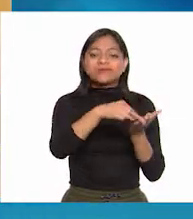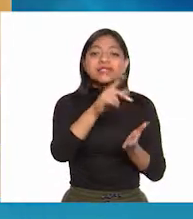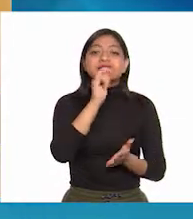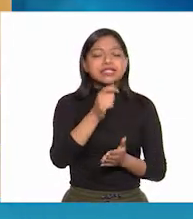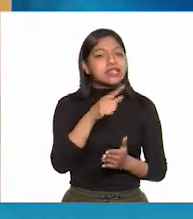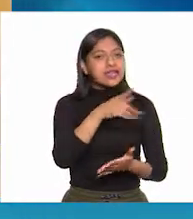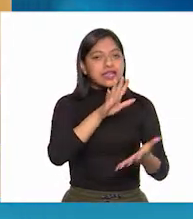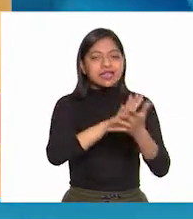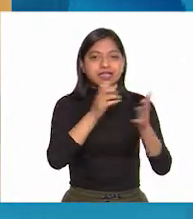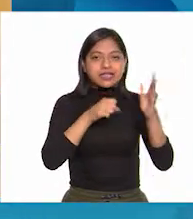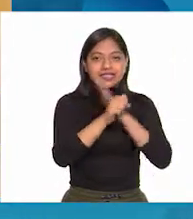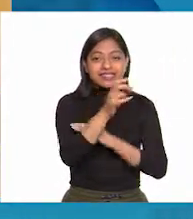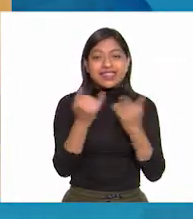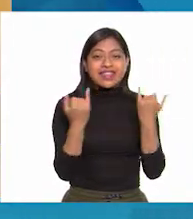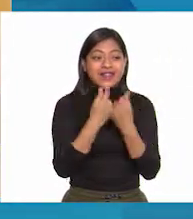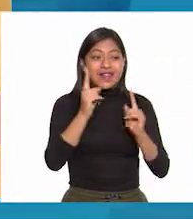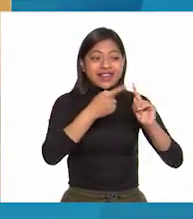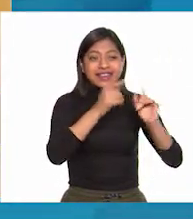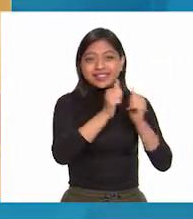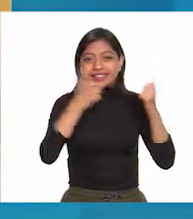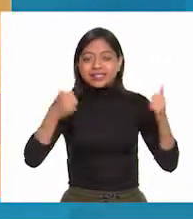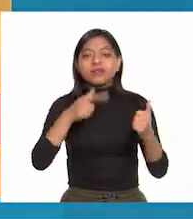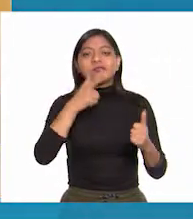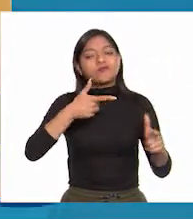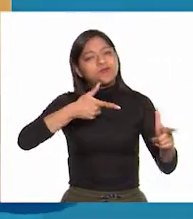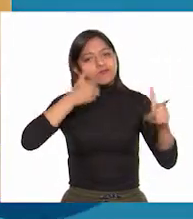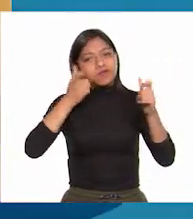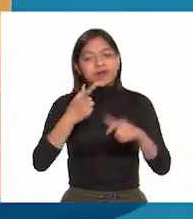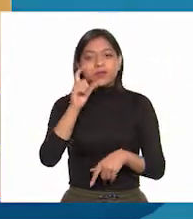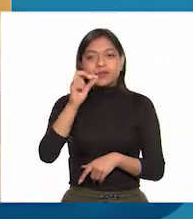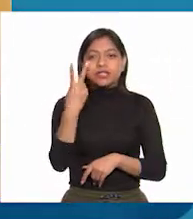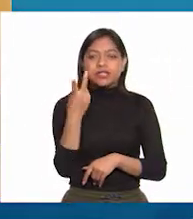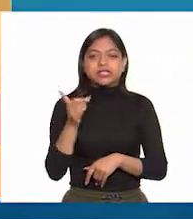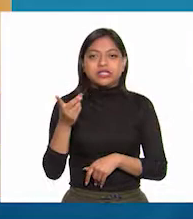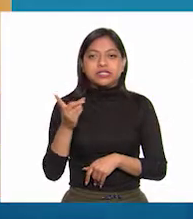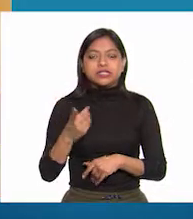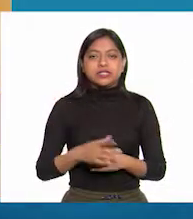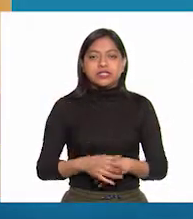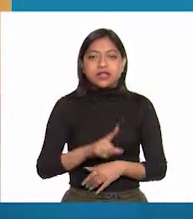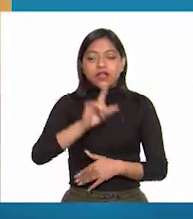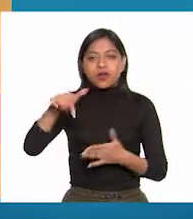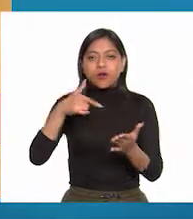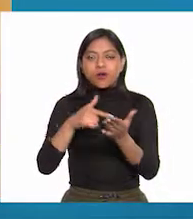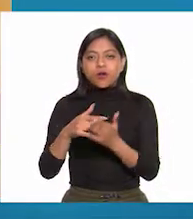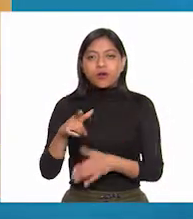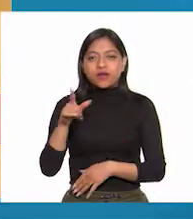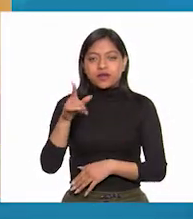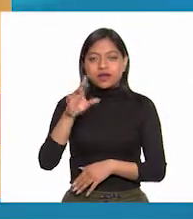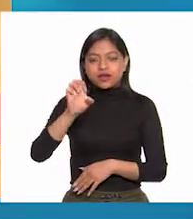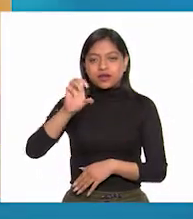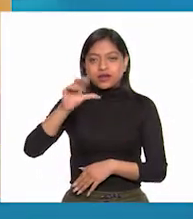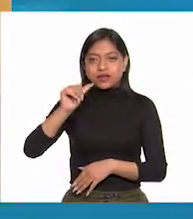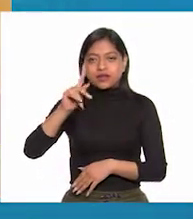degradación eclesiástica, fue fusilado el 22 de diciembre en San Cristóbal, Ecatepec.